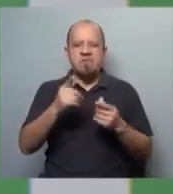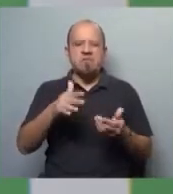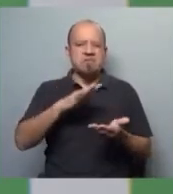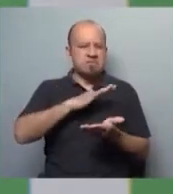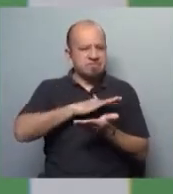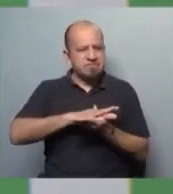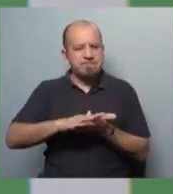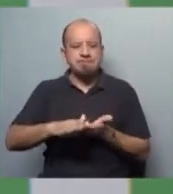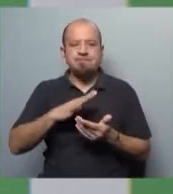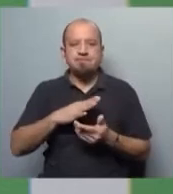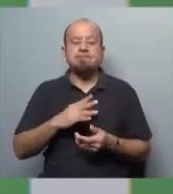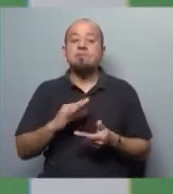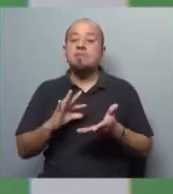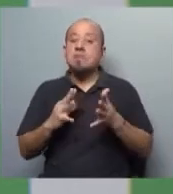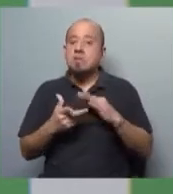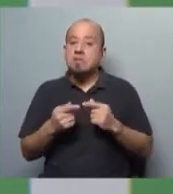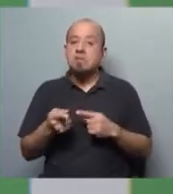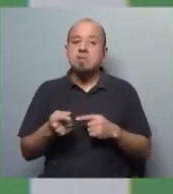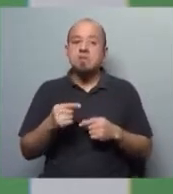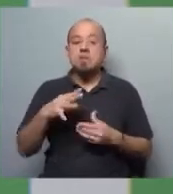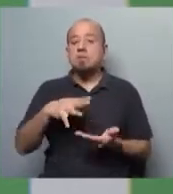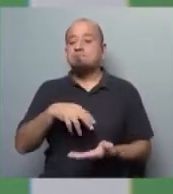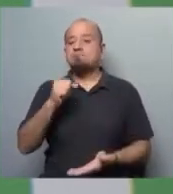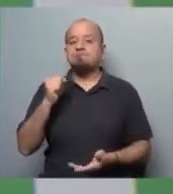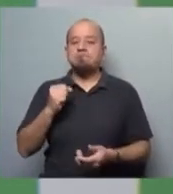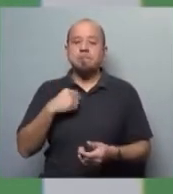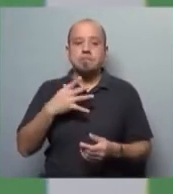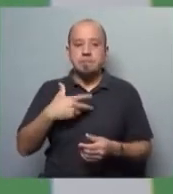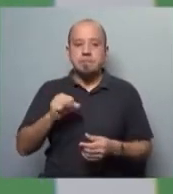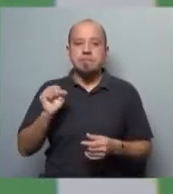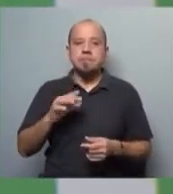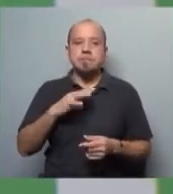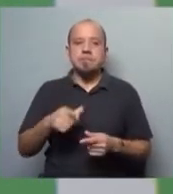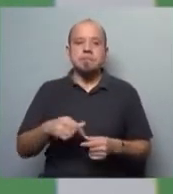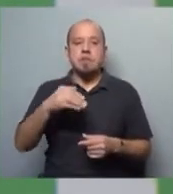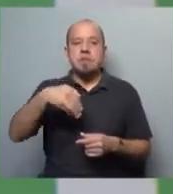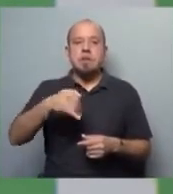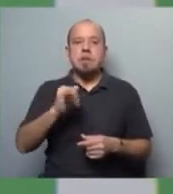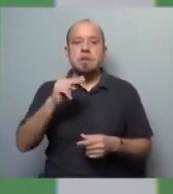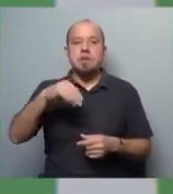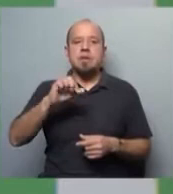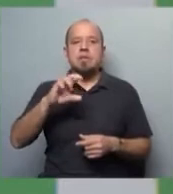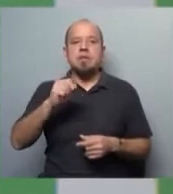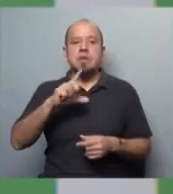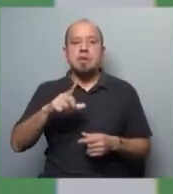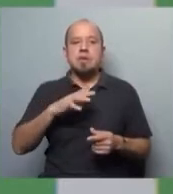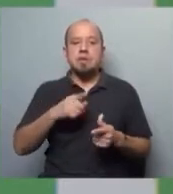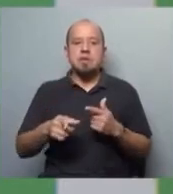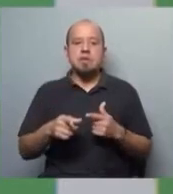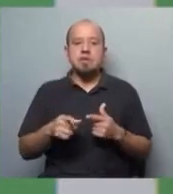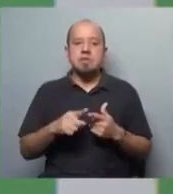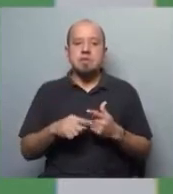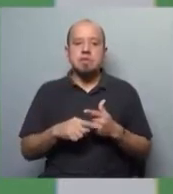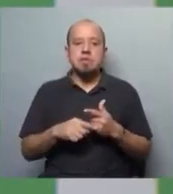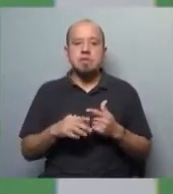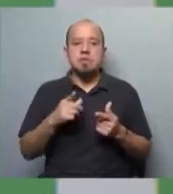todavía tiene forma de extracción de riqueza, porque hay minerales, hay fuentes de recursos ahí